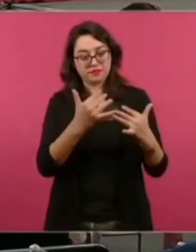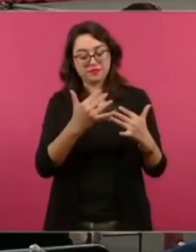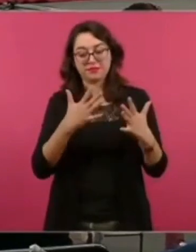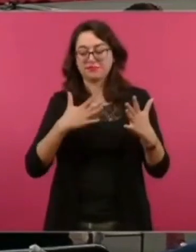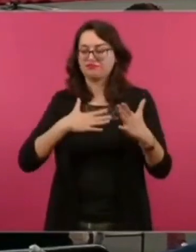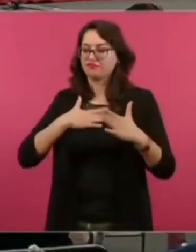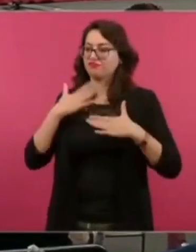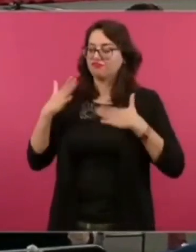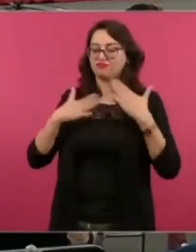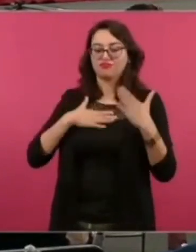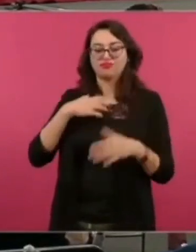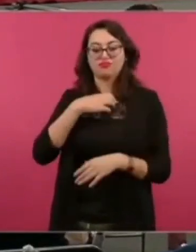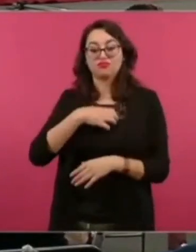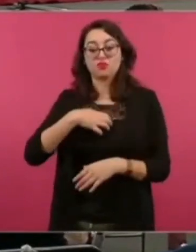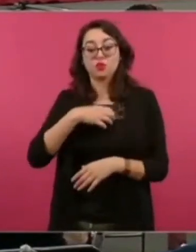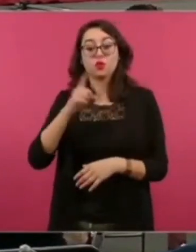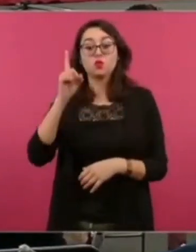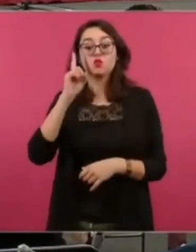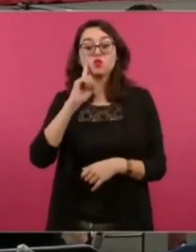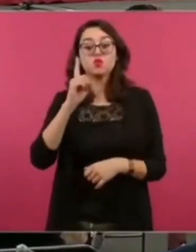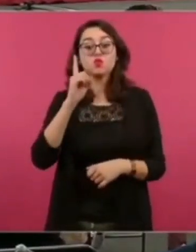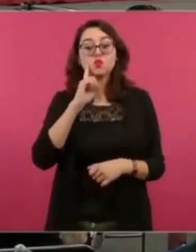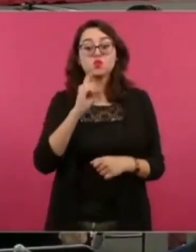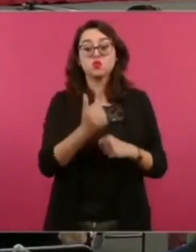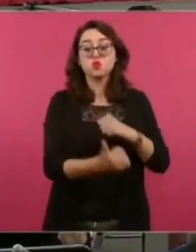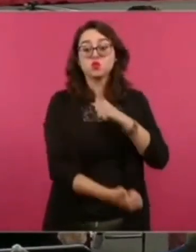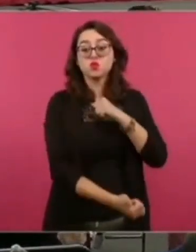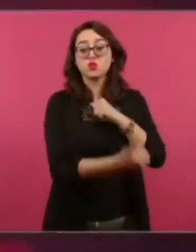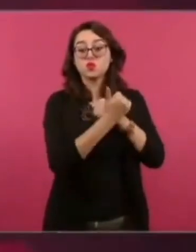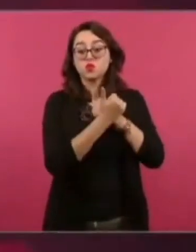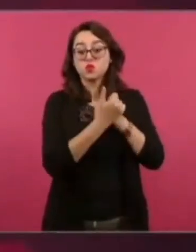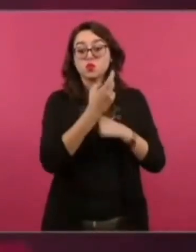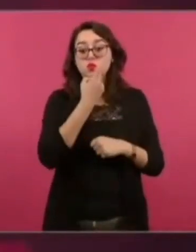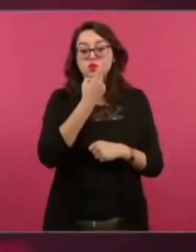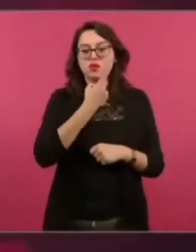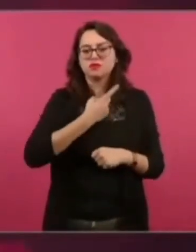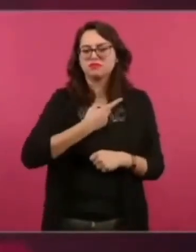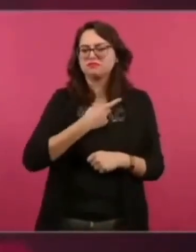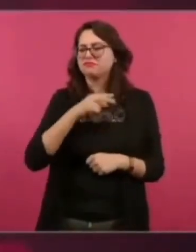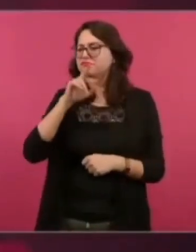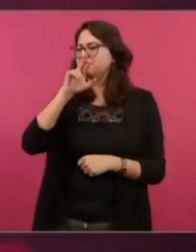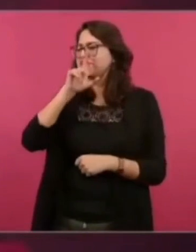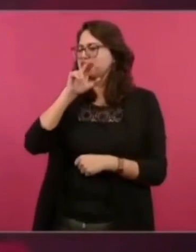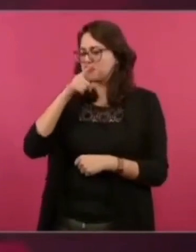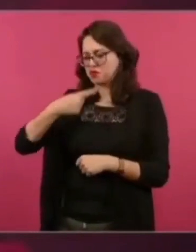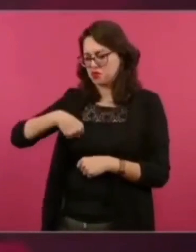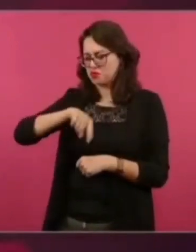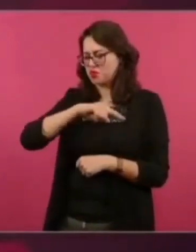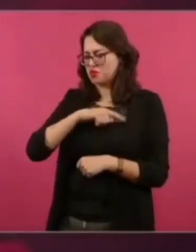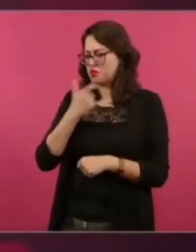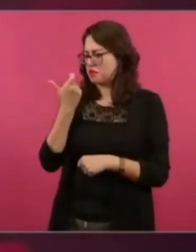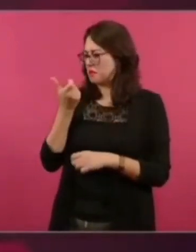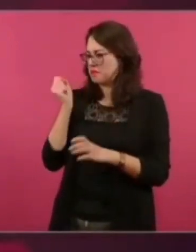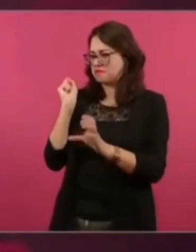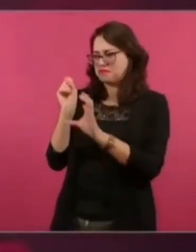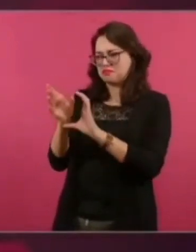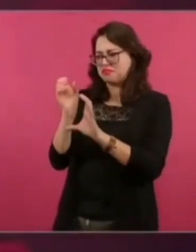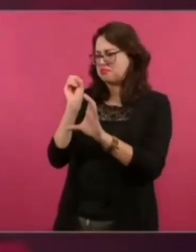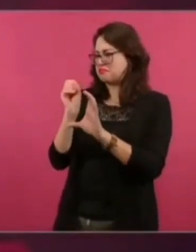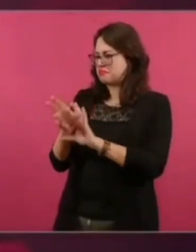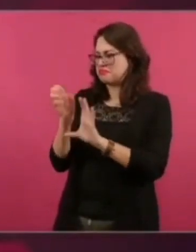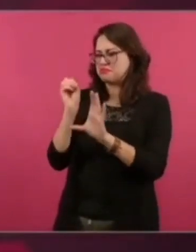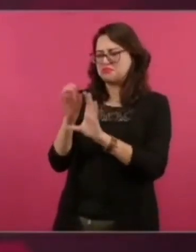Y lo que me dice es, vamos nosotros a seguir apoyando. Vamos a seguir